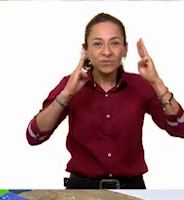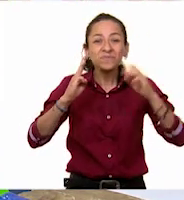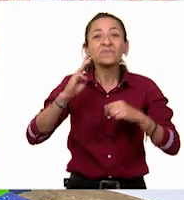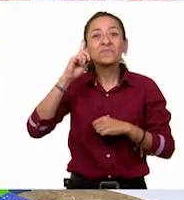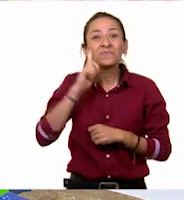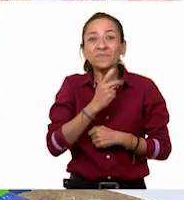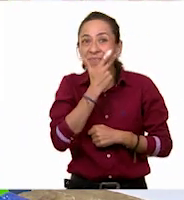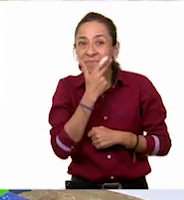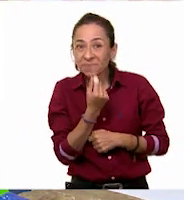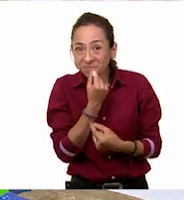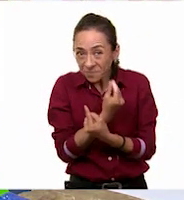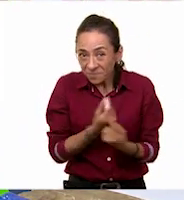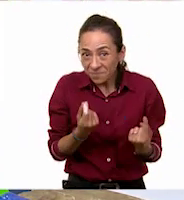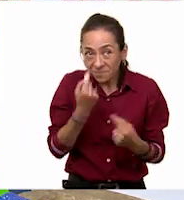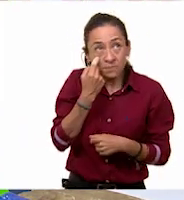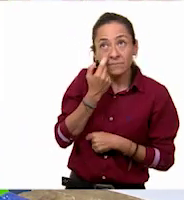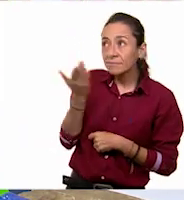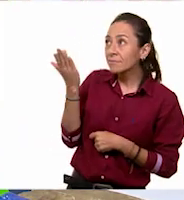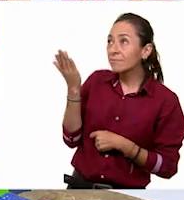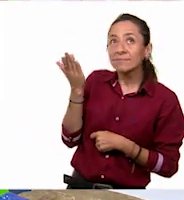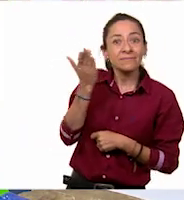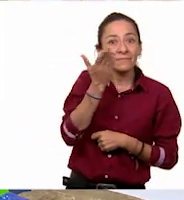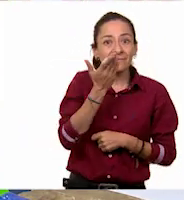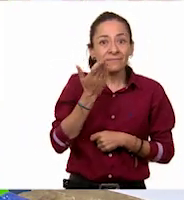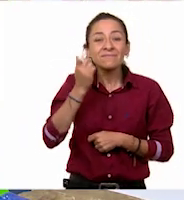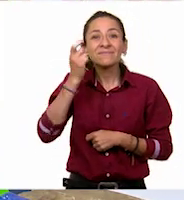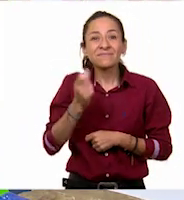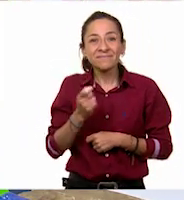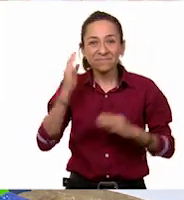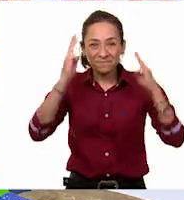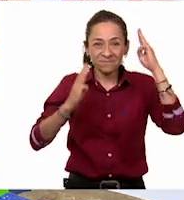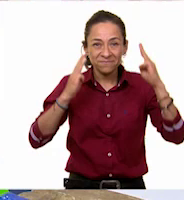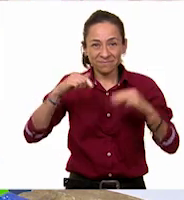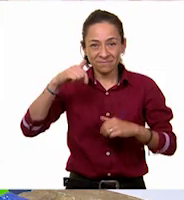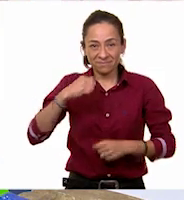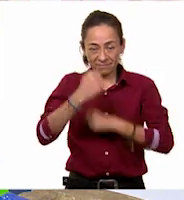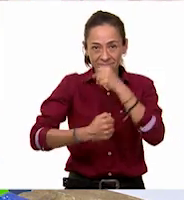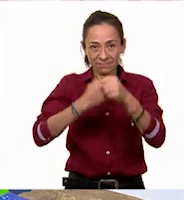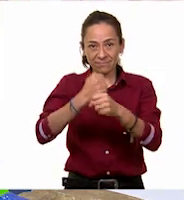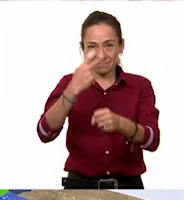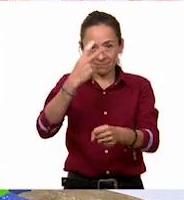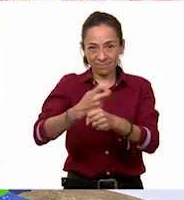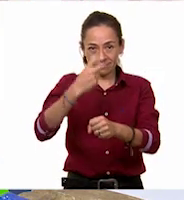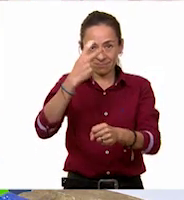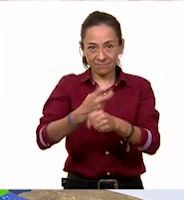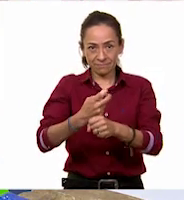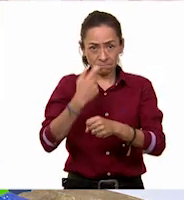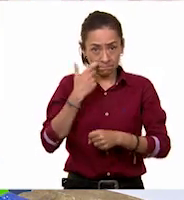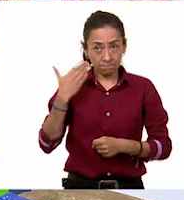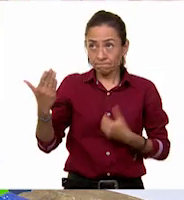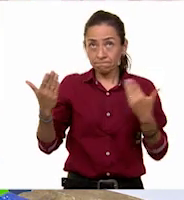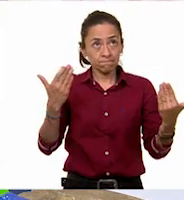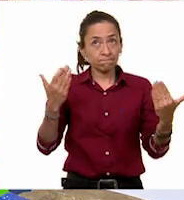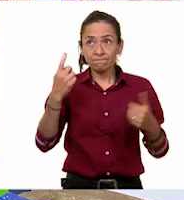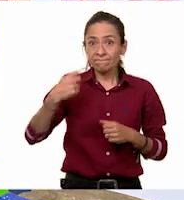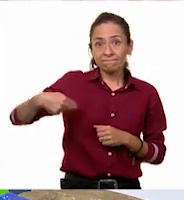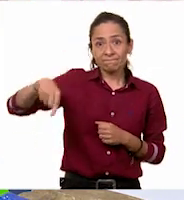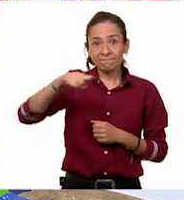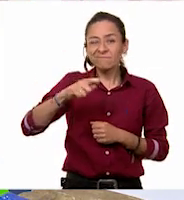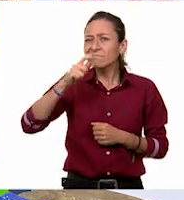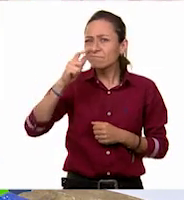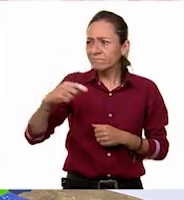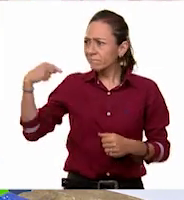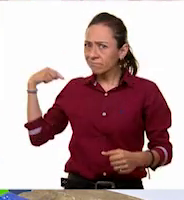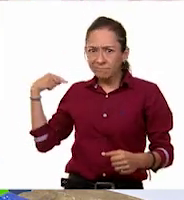todo lo que tenemos. Este es nuestro museo de segundo grado. Todas las cosas que tenemos aquí las hemos trabajado